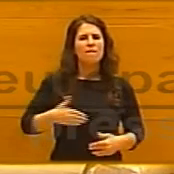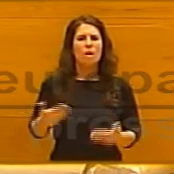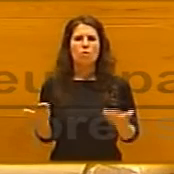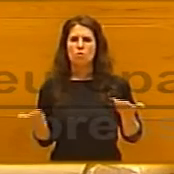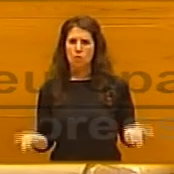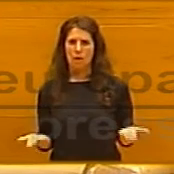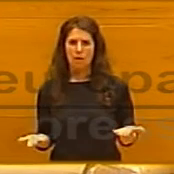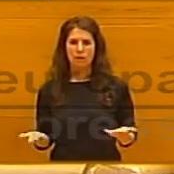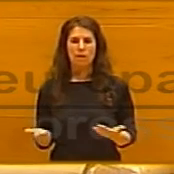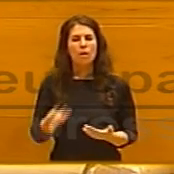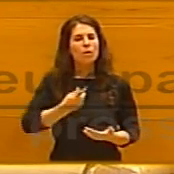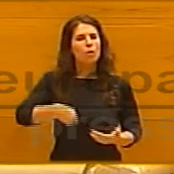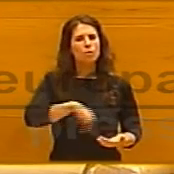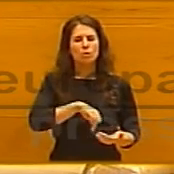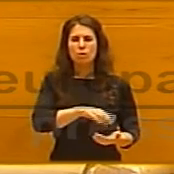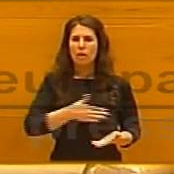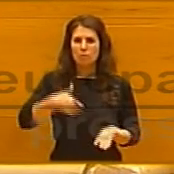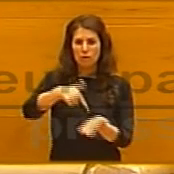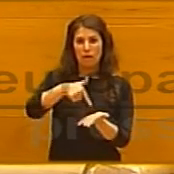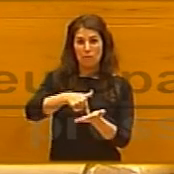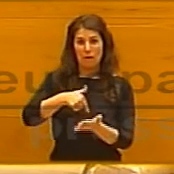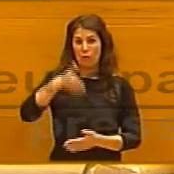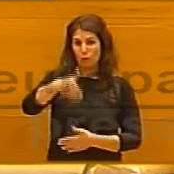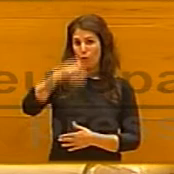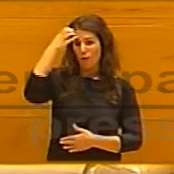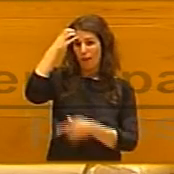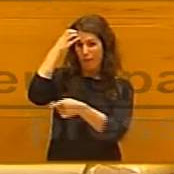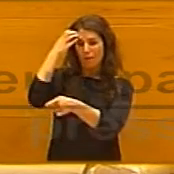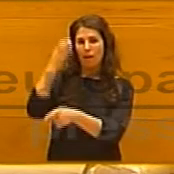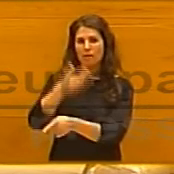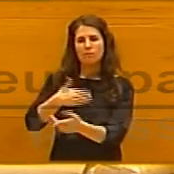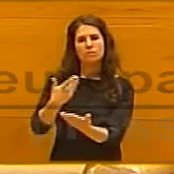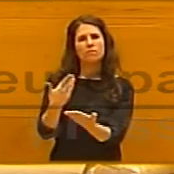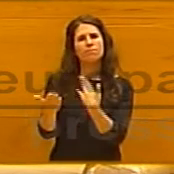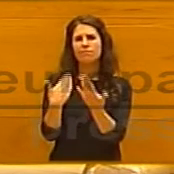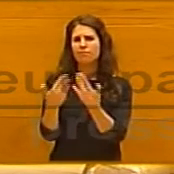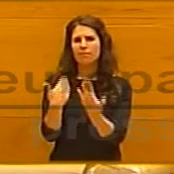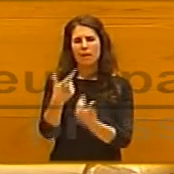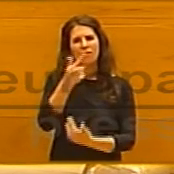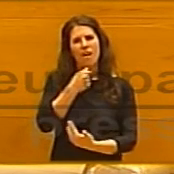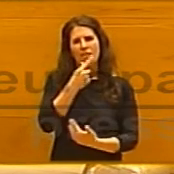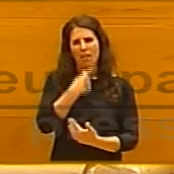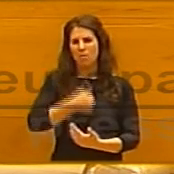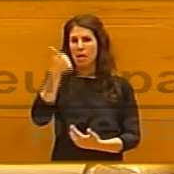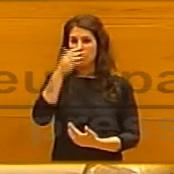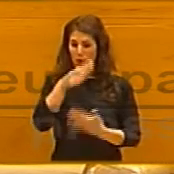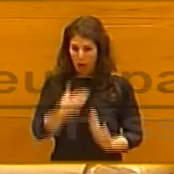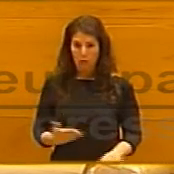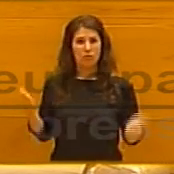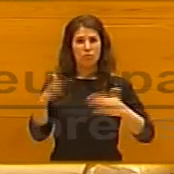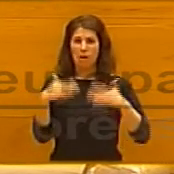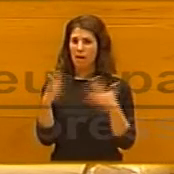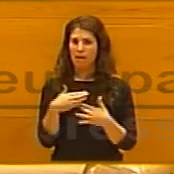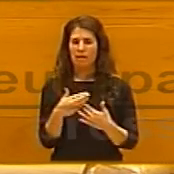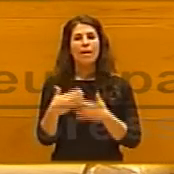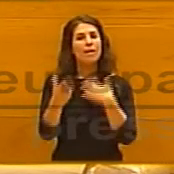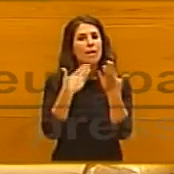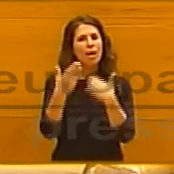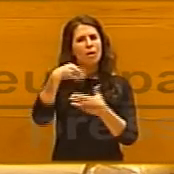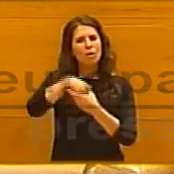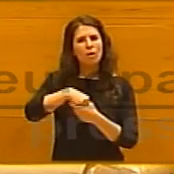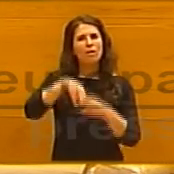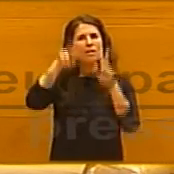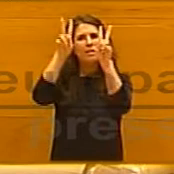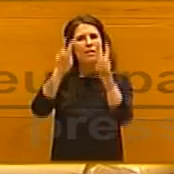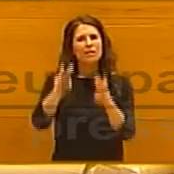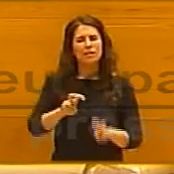Queremos reclamar al futuro rey que facilite el diálogo hoy inexistente. Diálogo para hablar de todo,